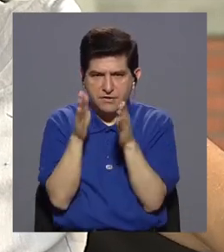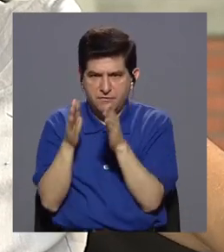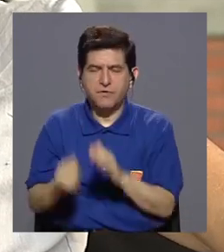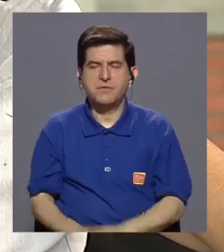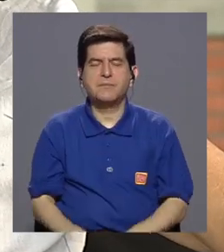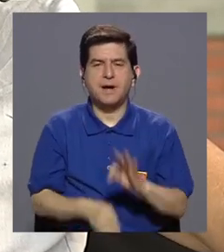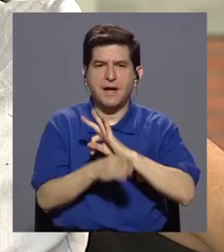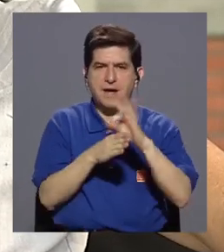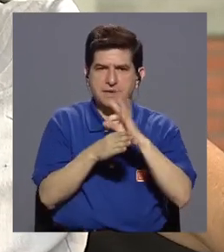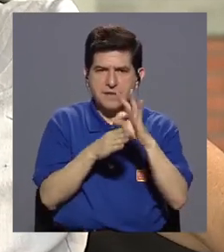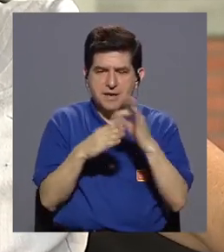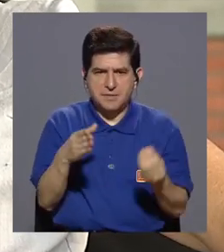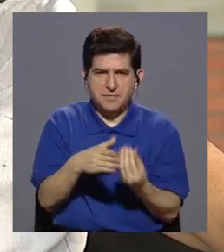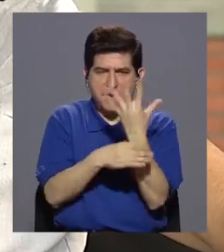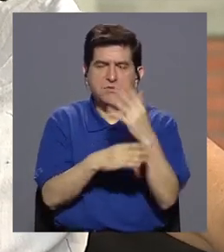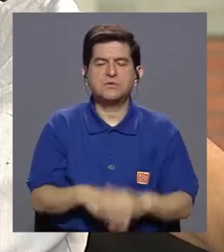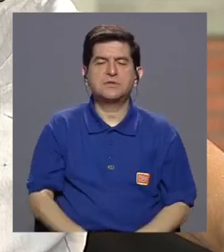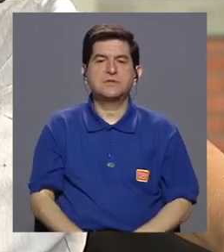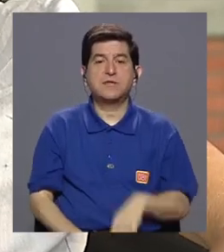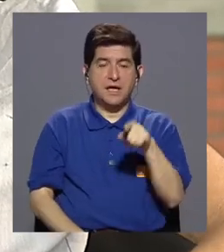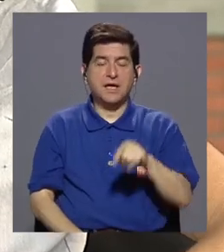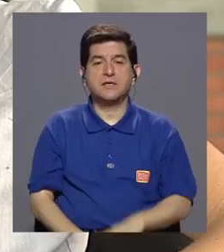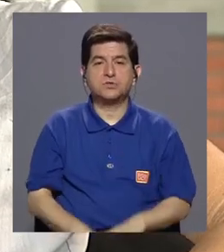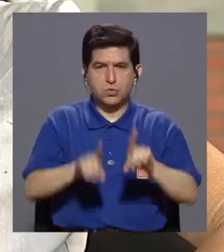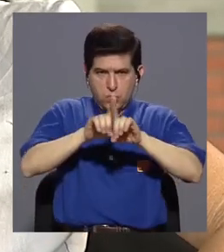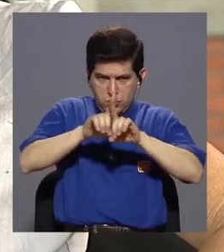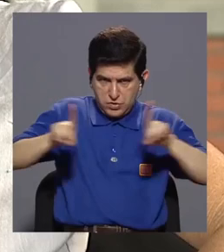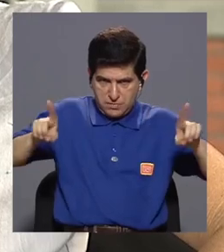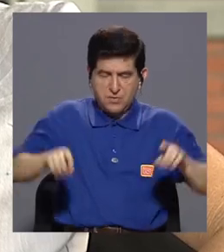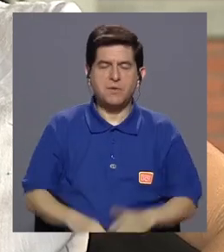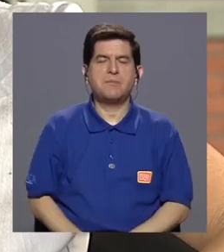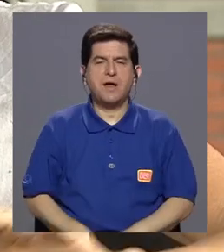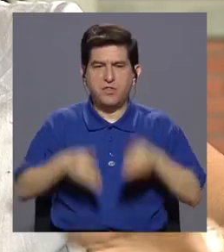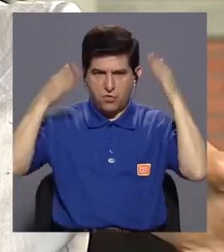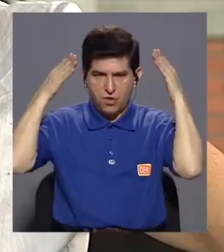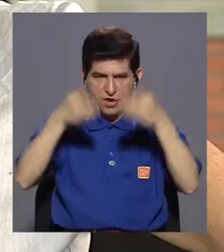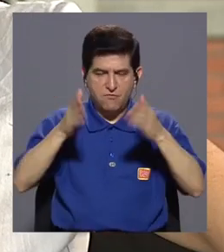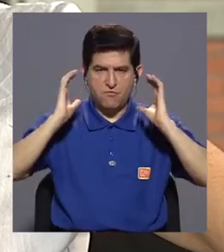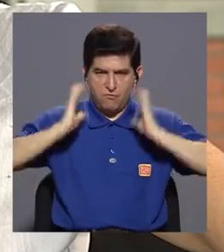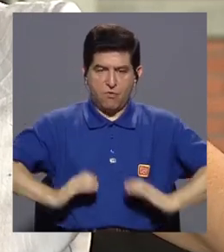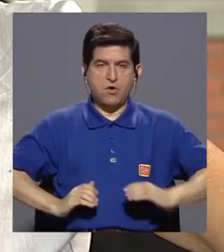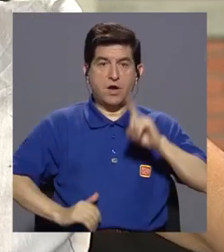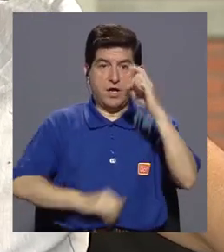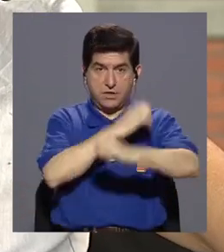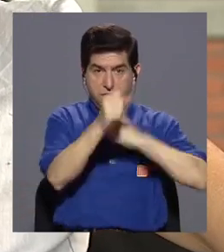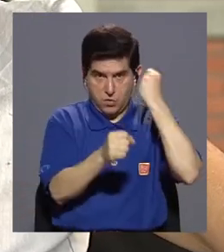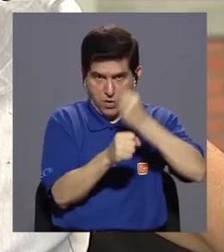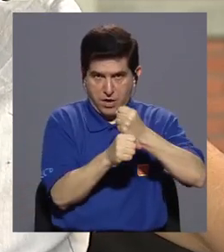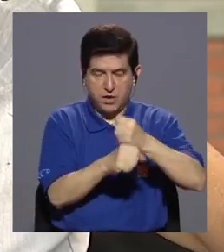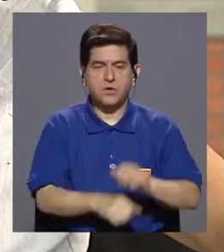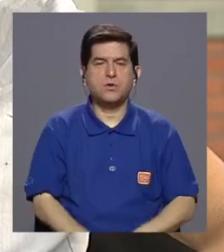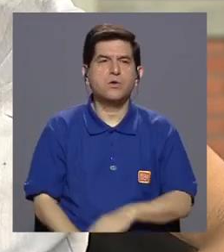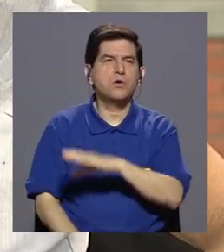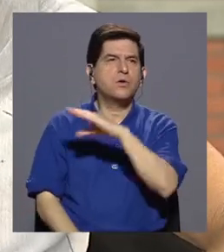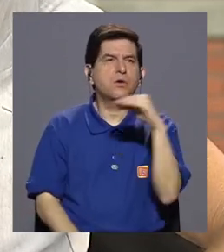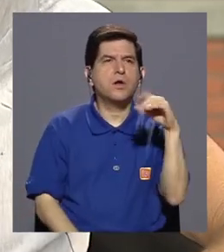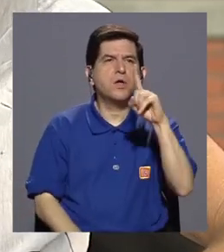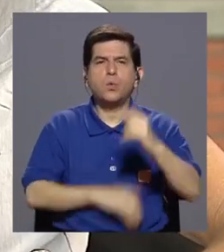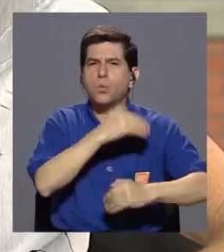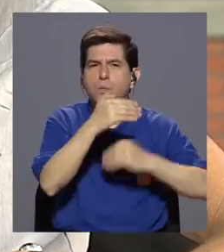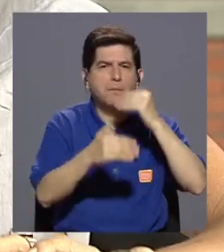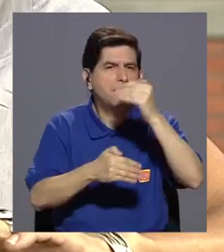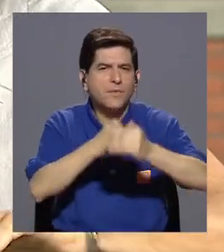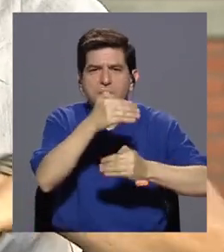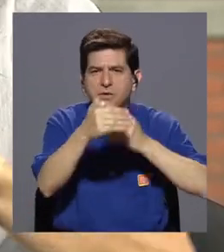como terapeuta floral, un diplomado en terapia floral con enfoque corporal. Se dura un año. Y después hay también un